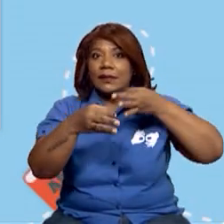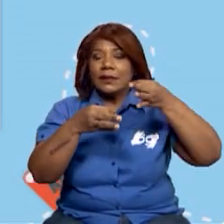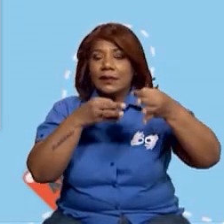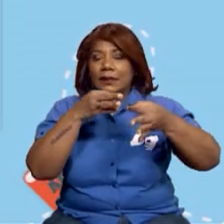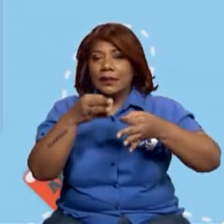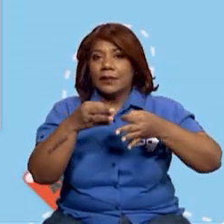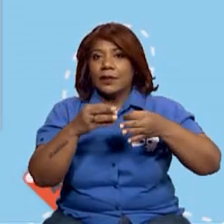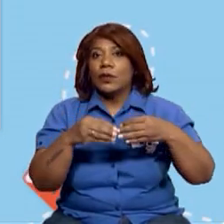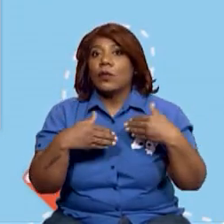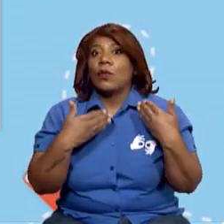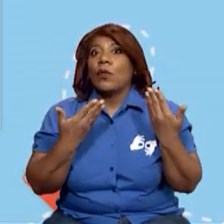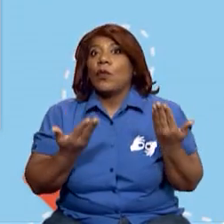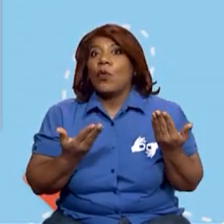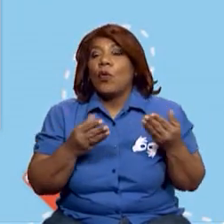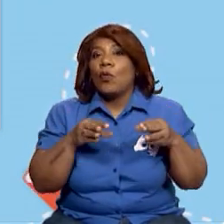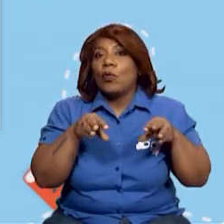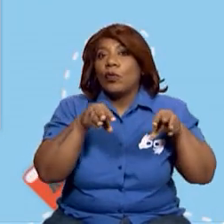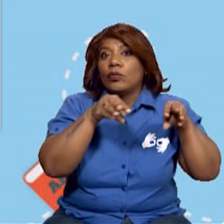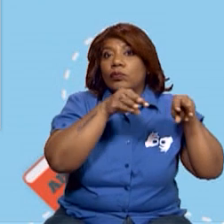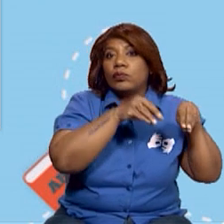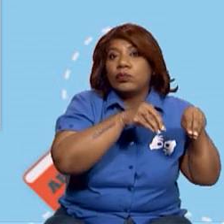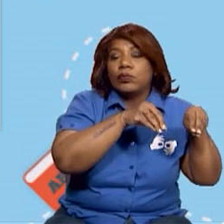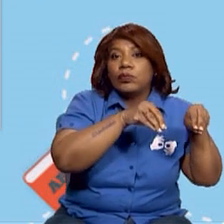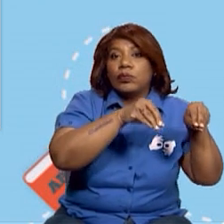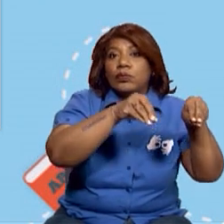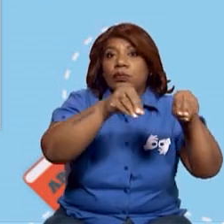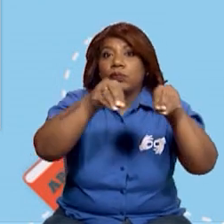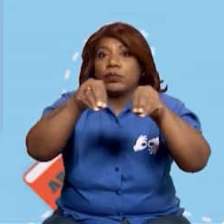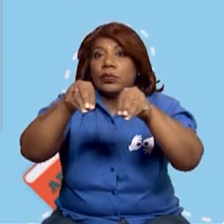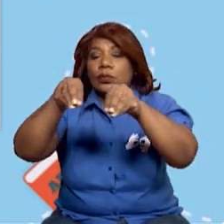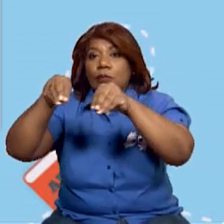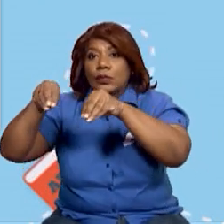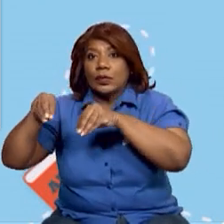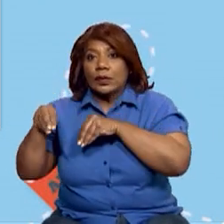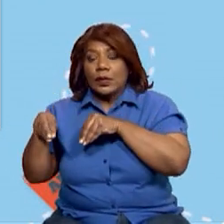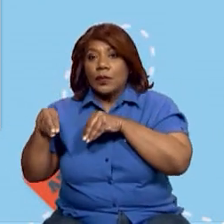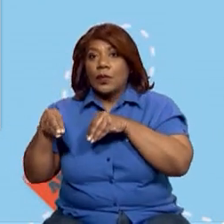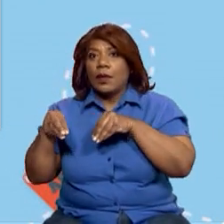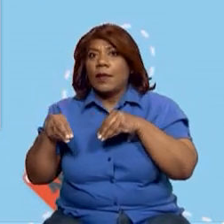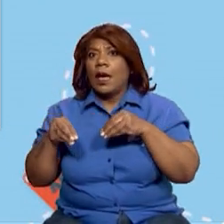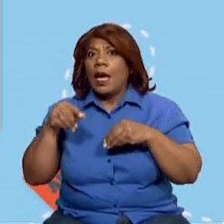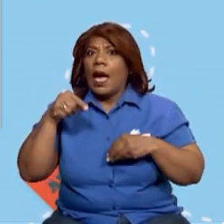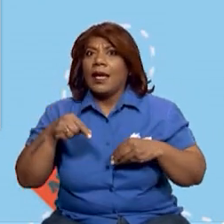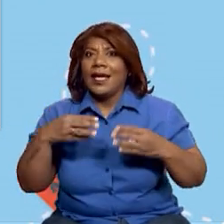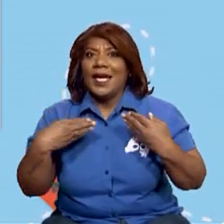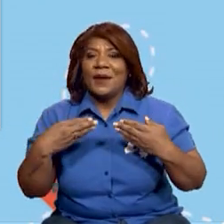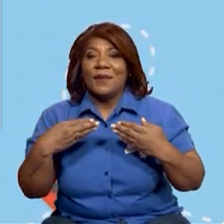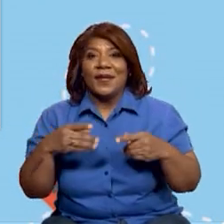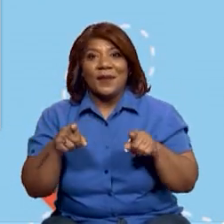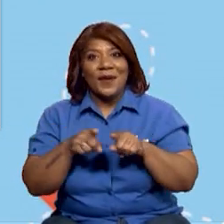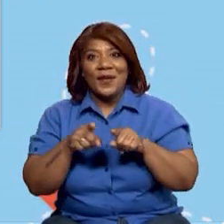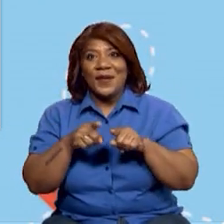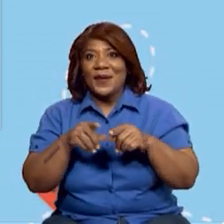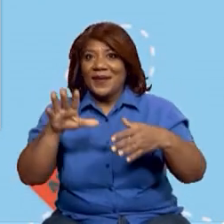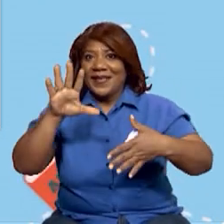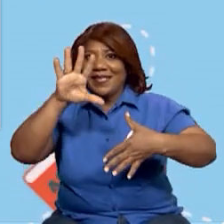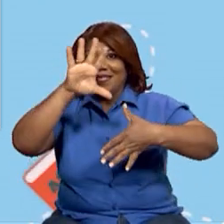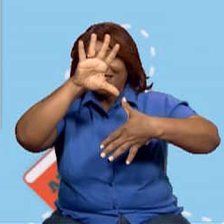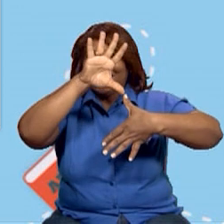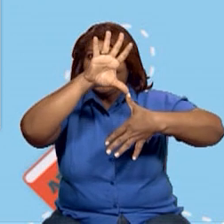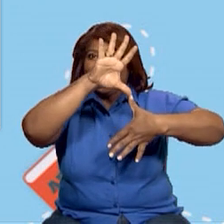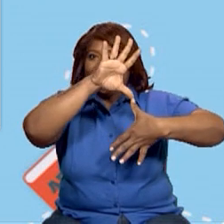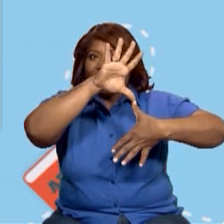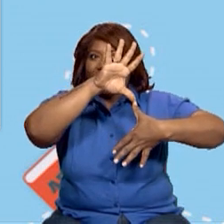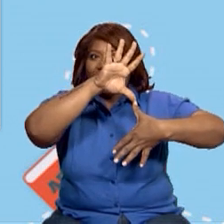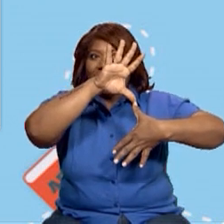de movilización propuestos para América. Por ejemplo, tenemos drones de carga. ¿Qué serán los drones de